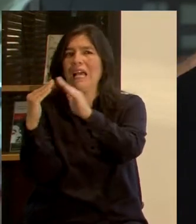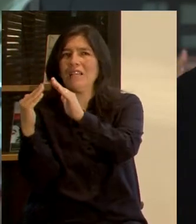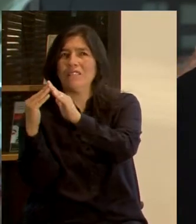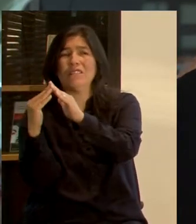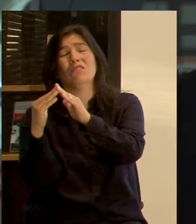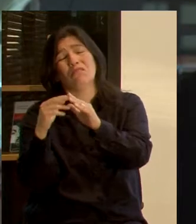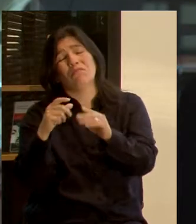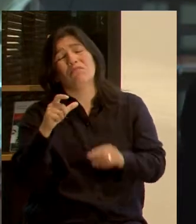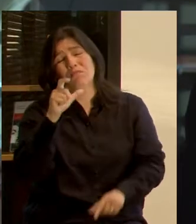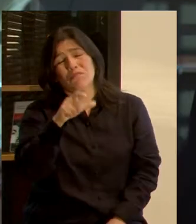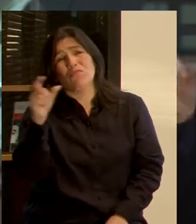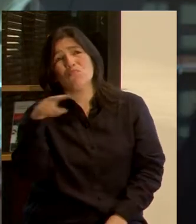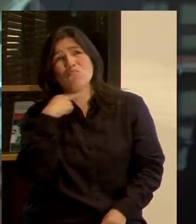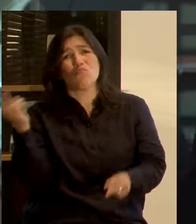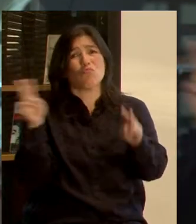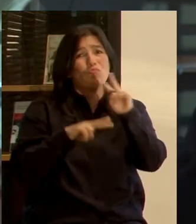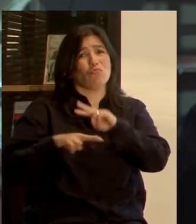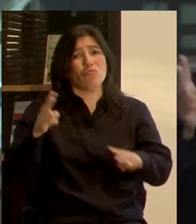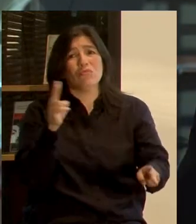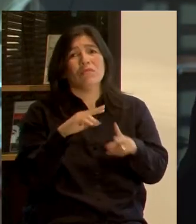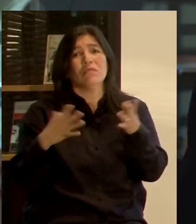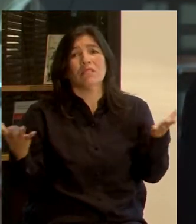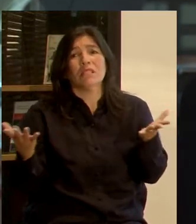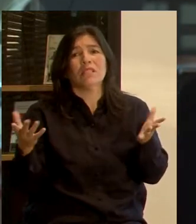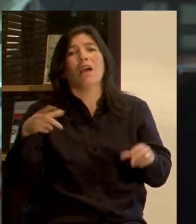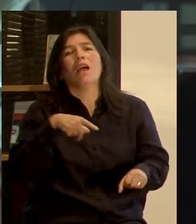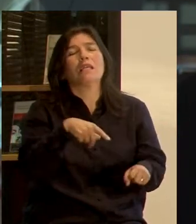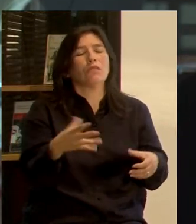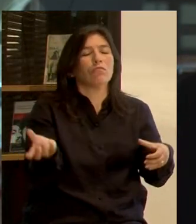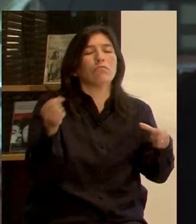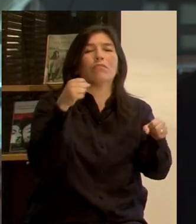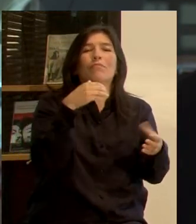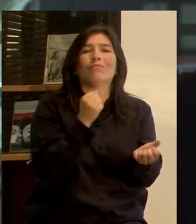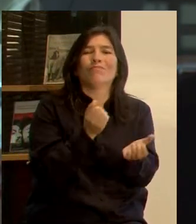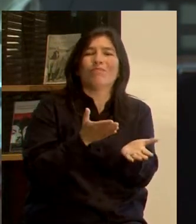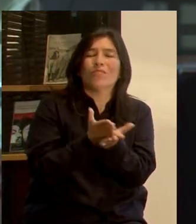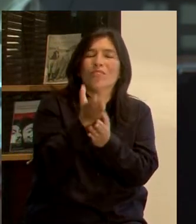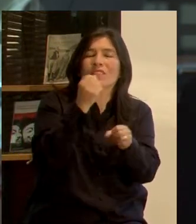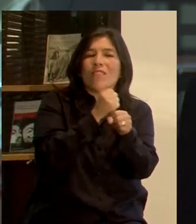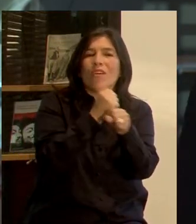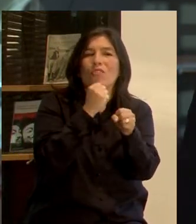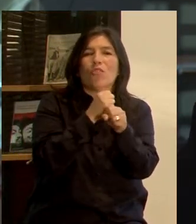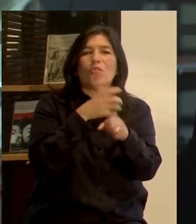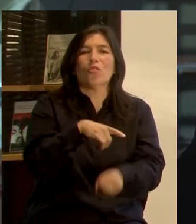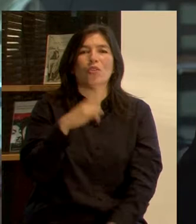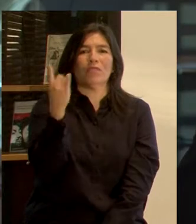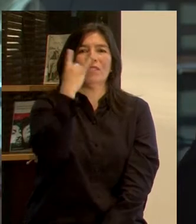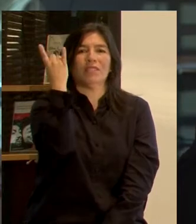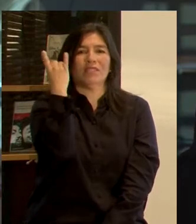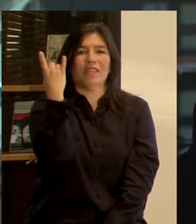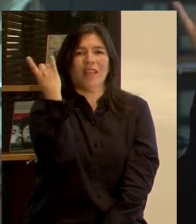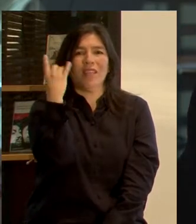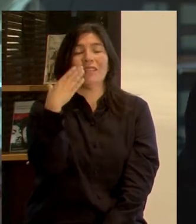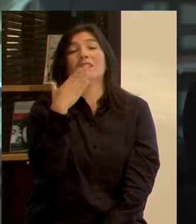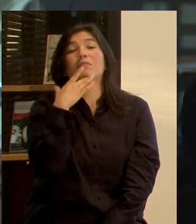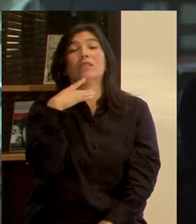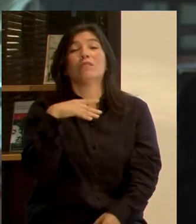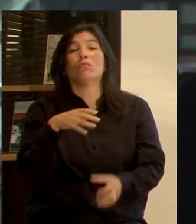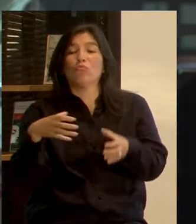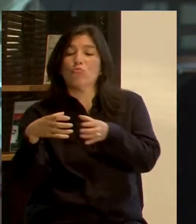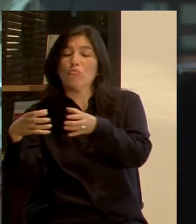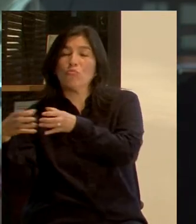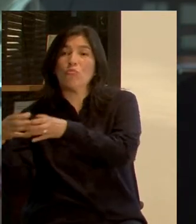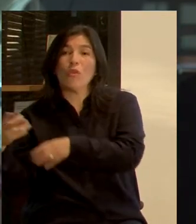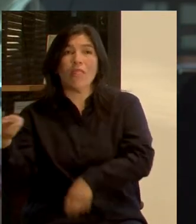donde murió mucha gente y se generó una instancia de trabajo con todas las universidades regionales y las organizaciones de la